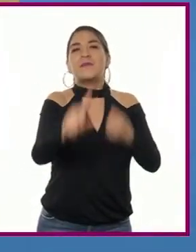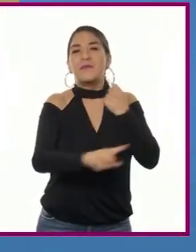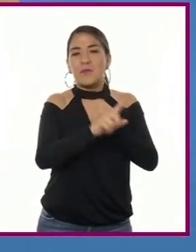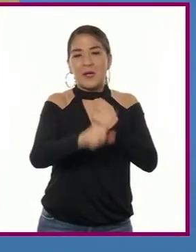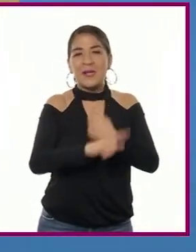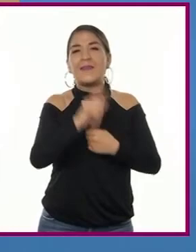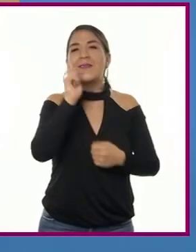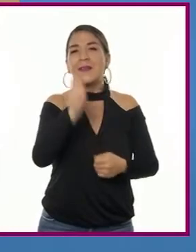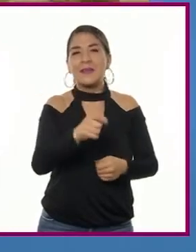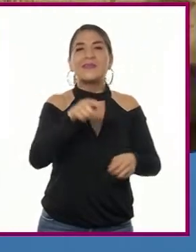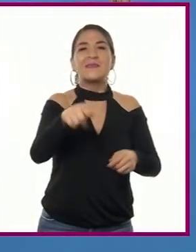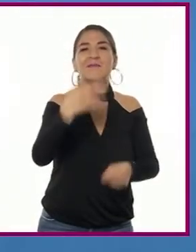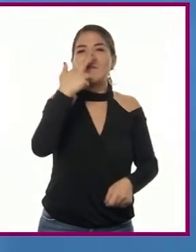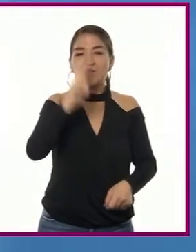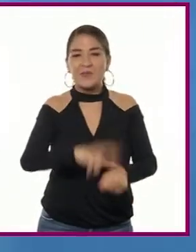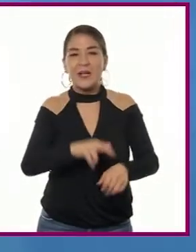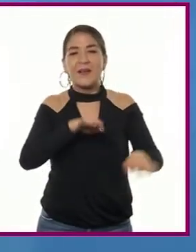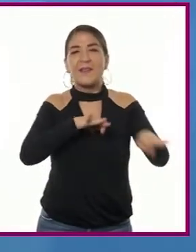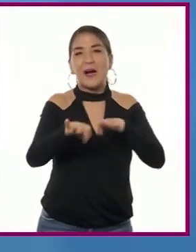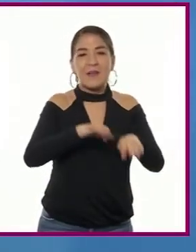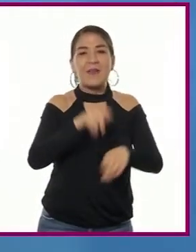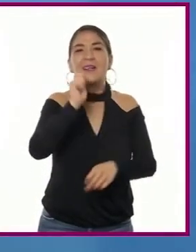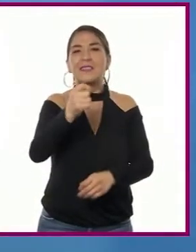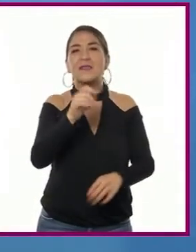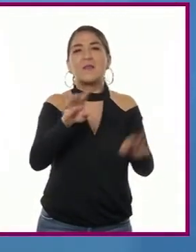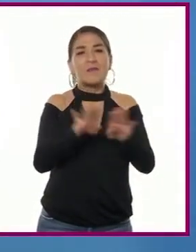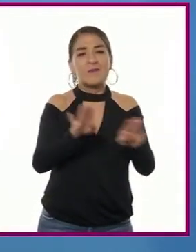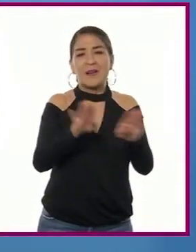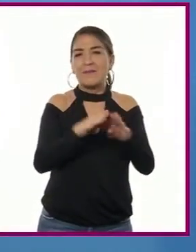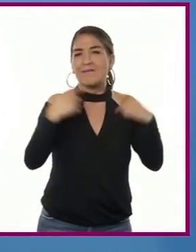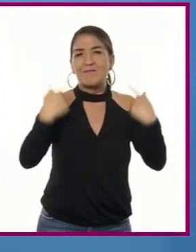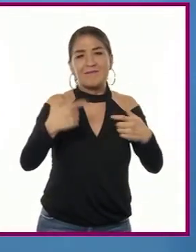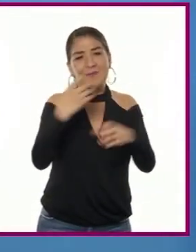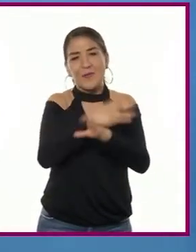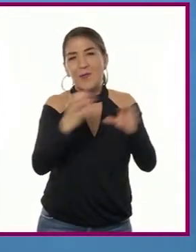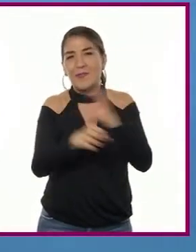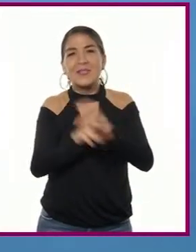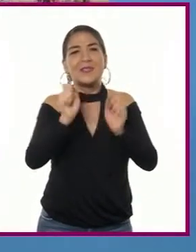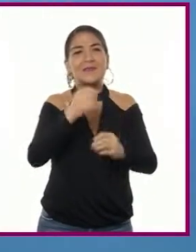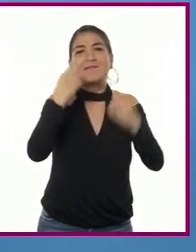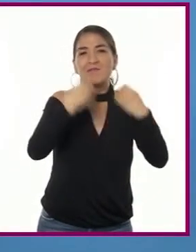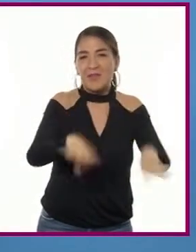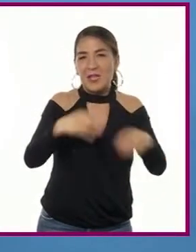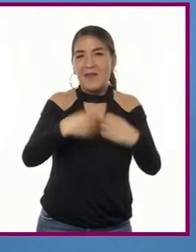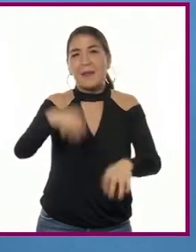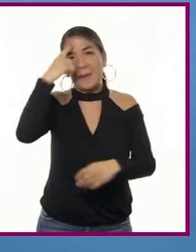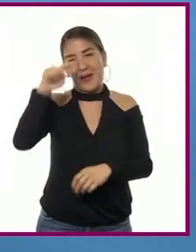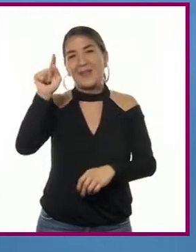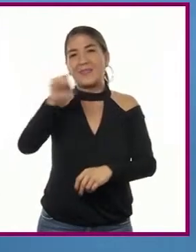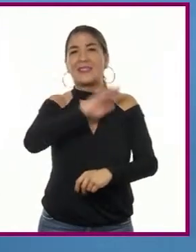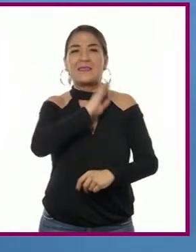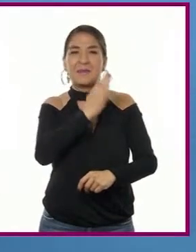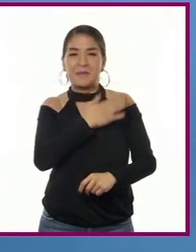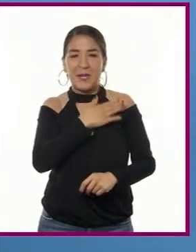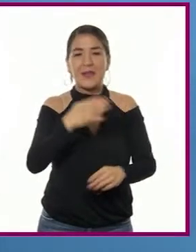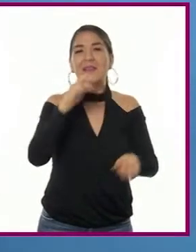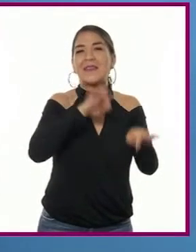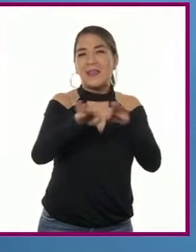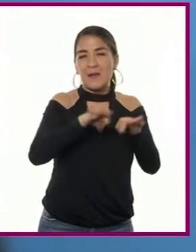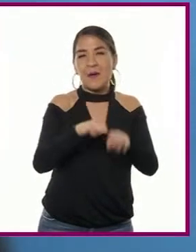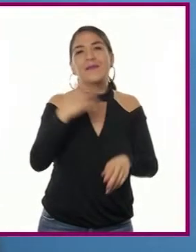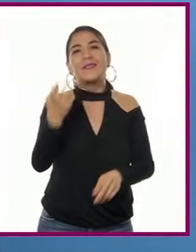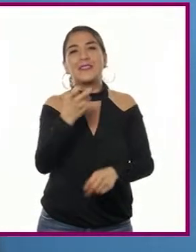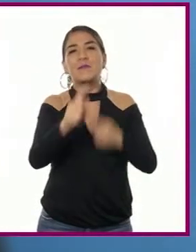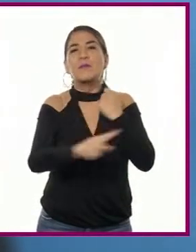siempre presente contrabando que implicaba una fuga extra de riquezas para la corona española. A los problemas marítimos